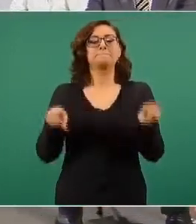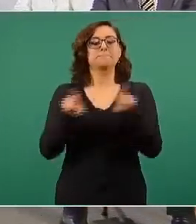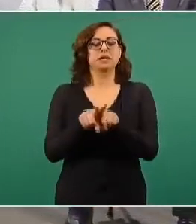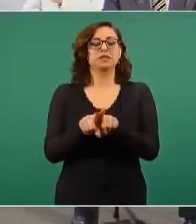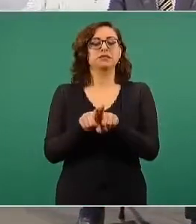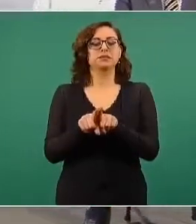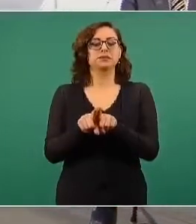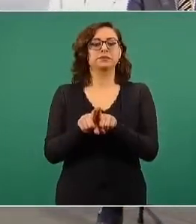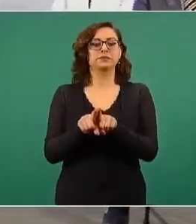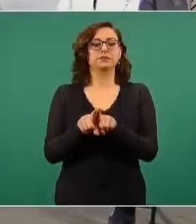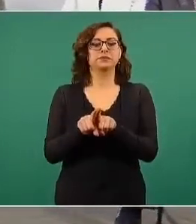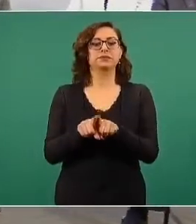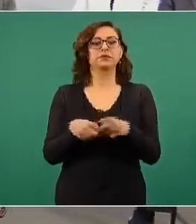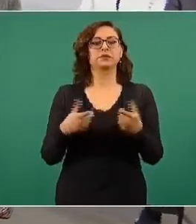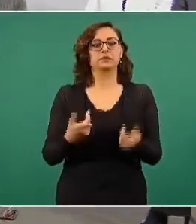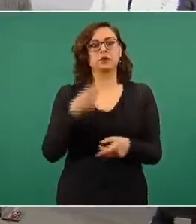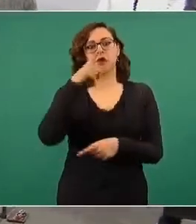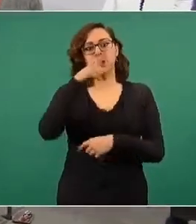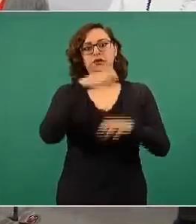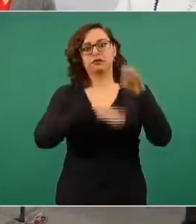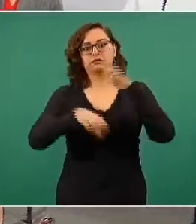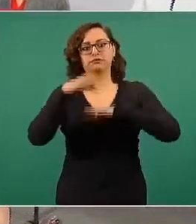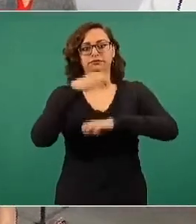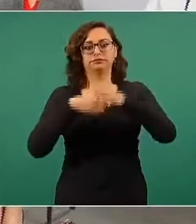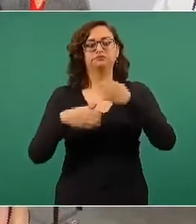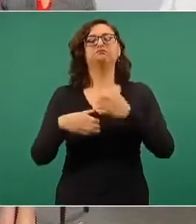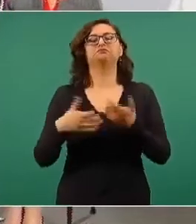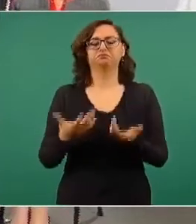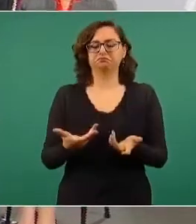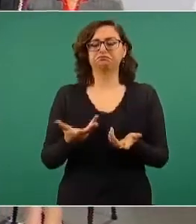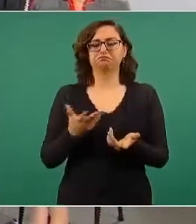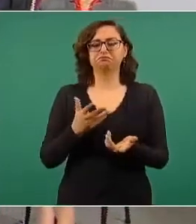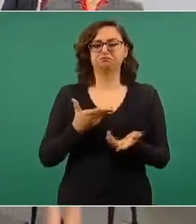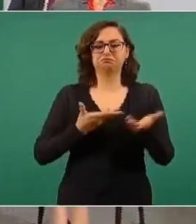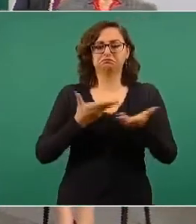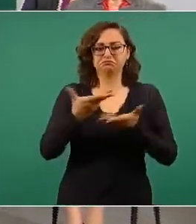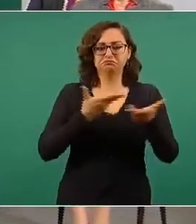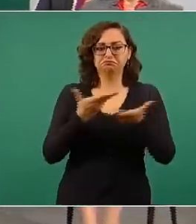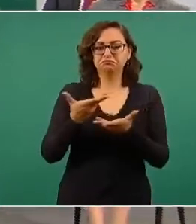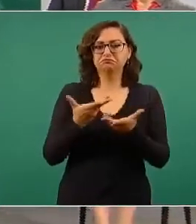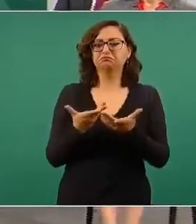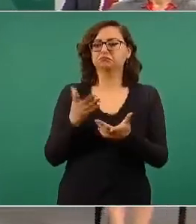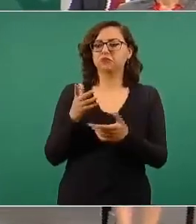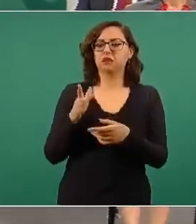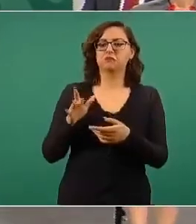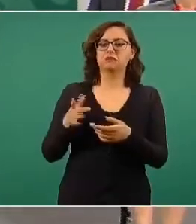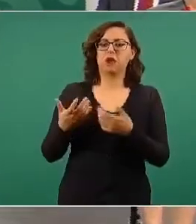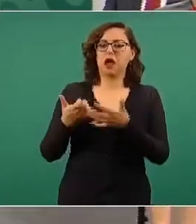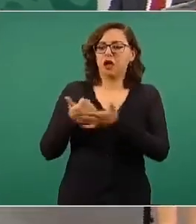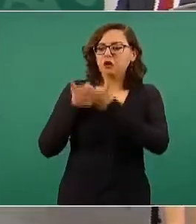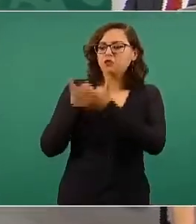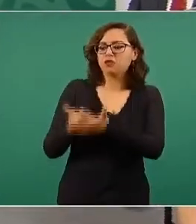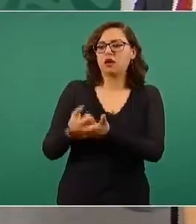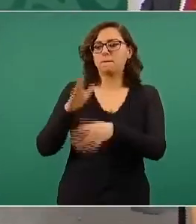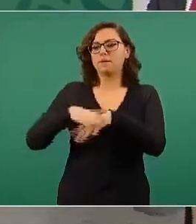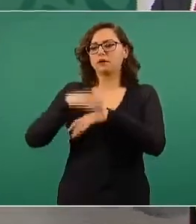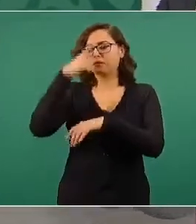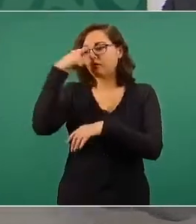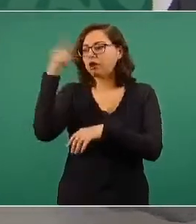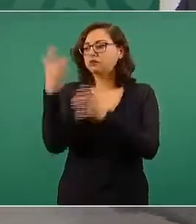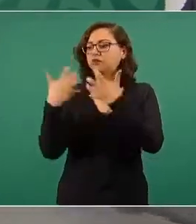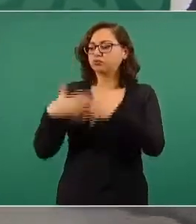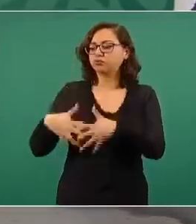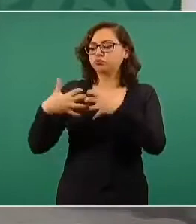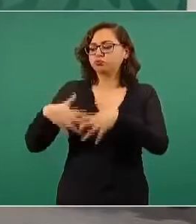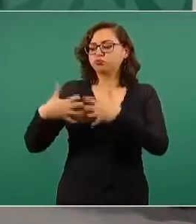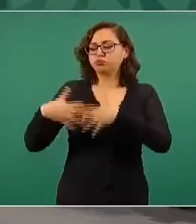la empresa que tiene esta planta y con